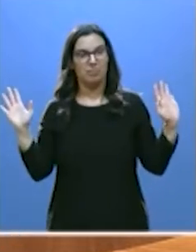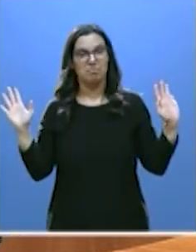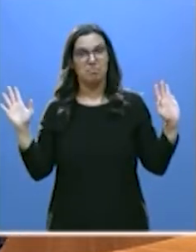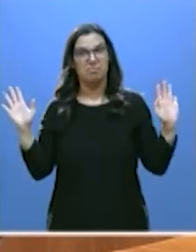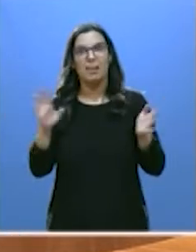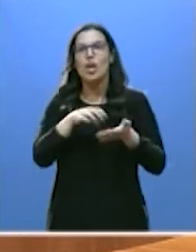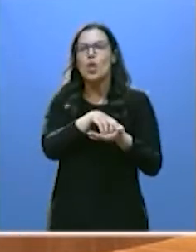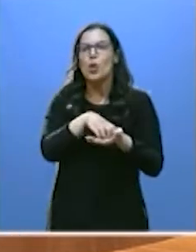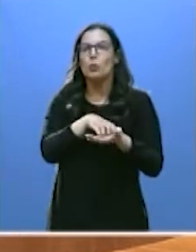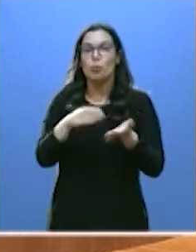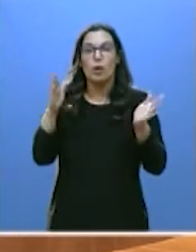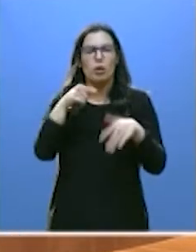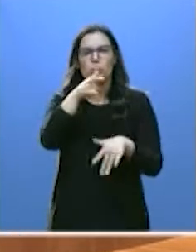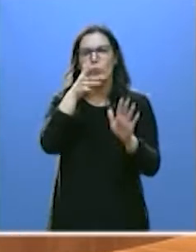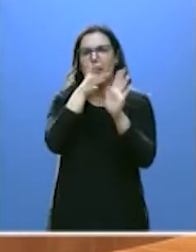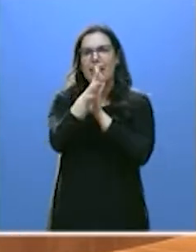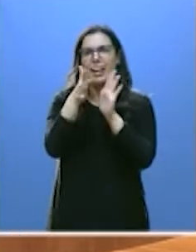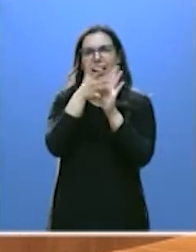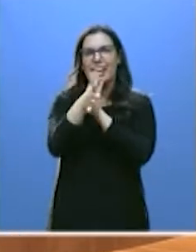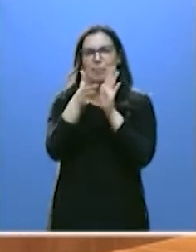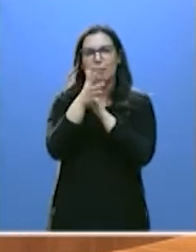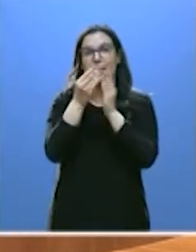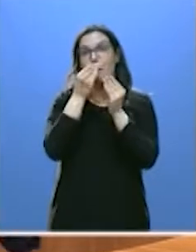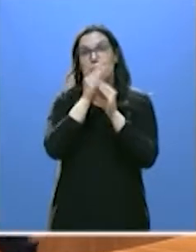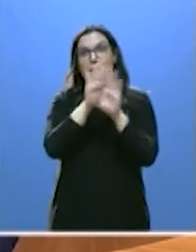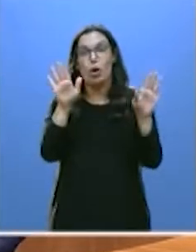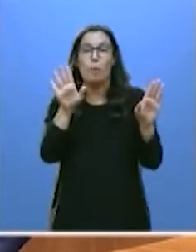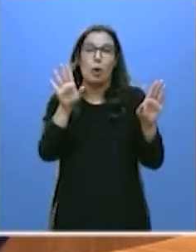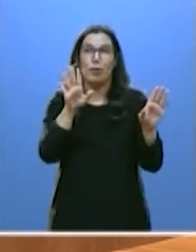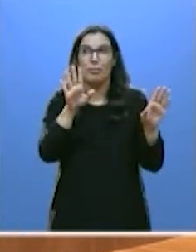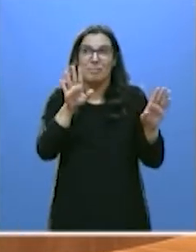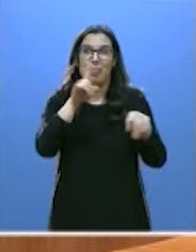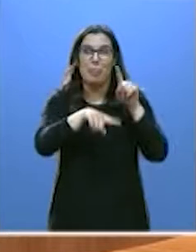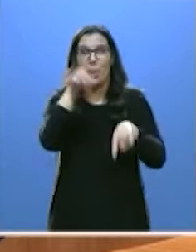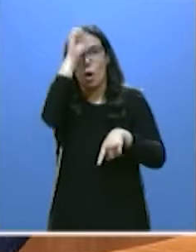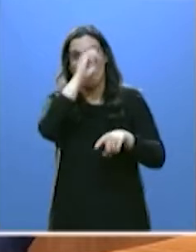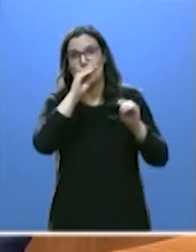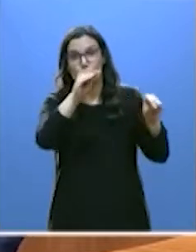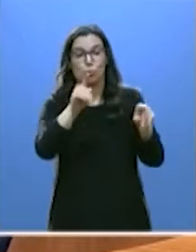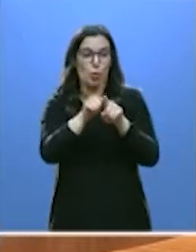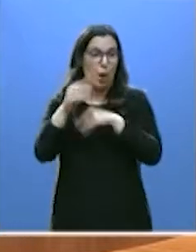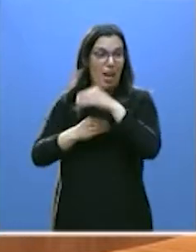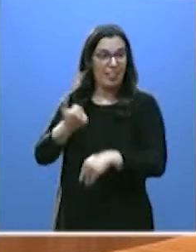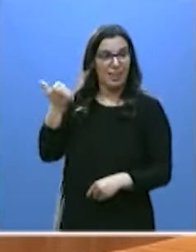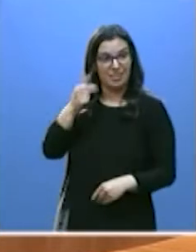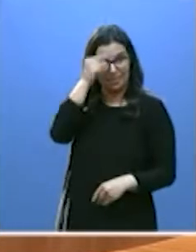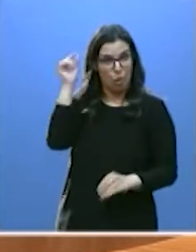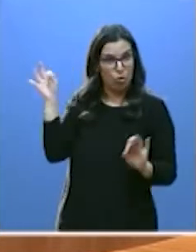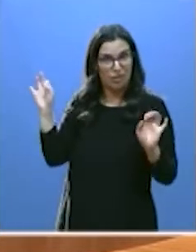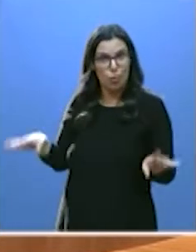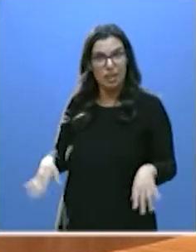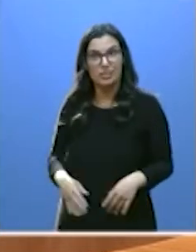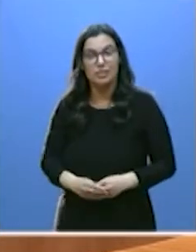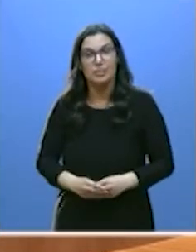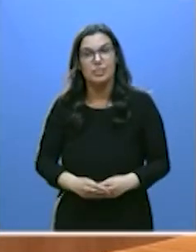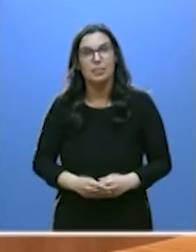es el que mejor explica lo que está ocurriendo, a su manera, por supuesto, como Fernando Simón. Pero aquí no